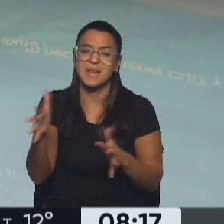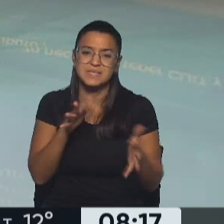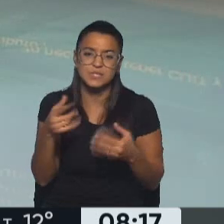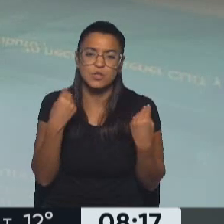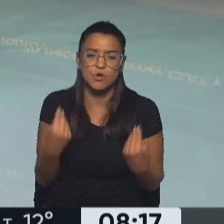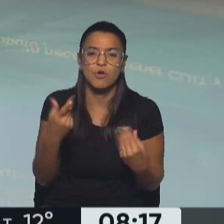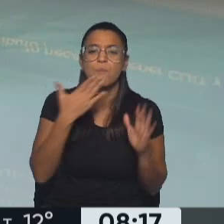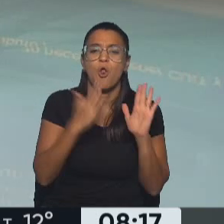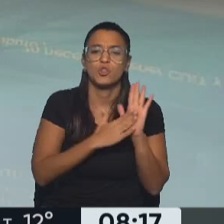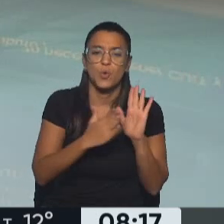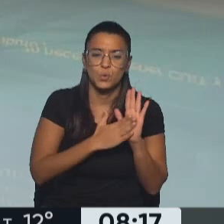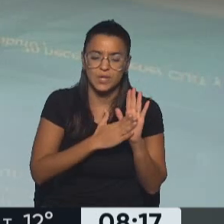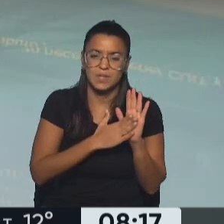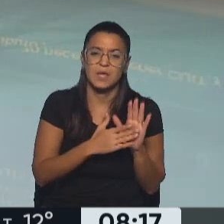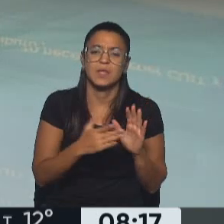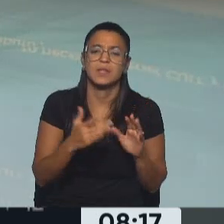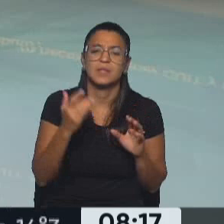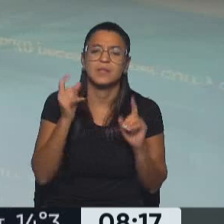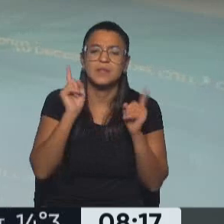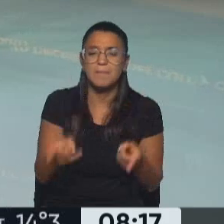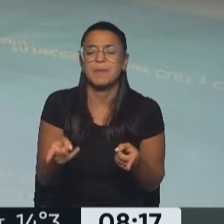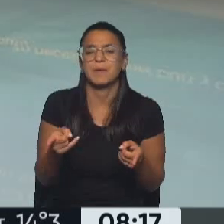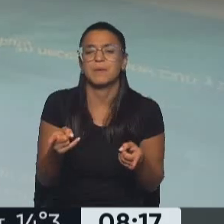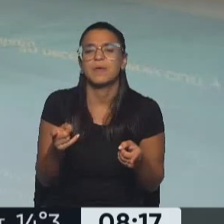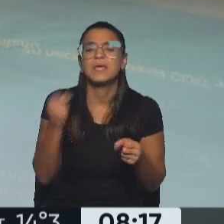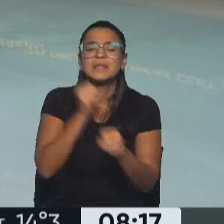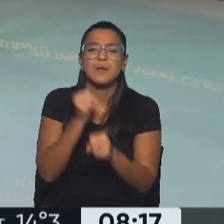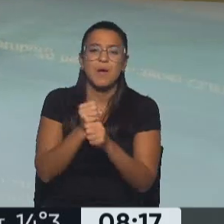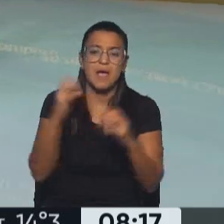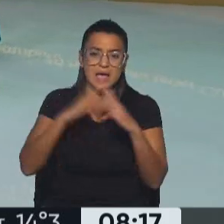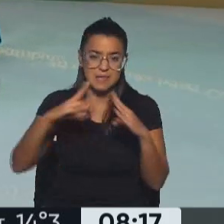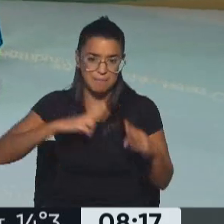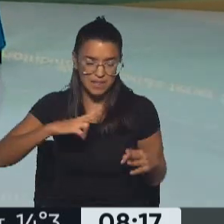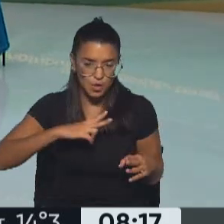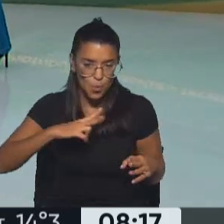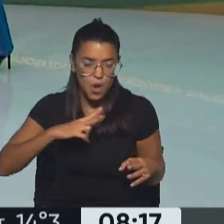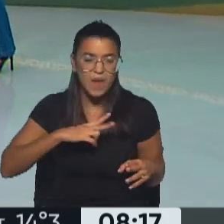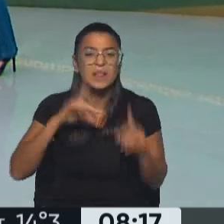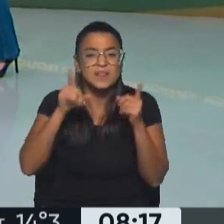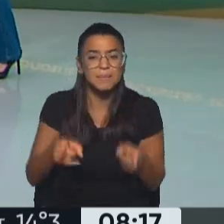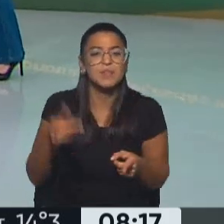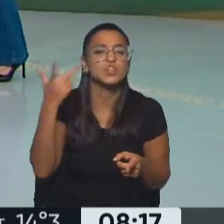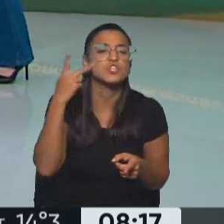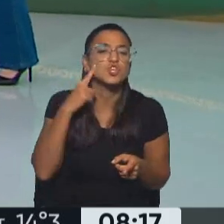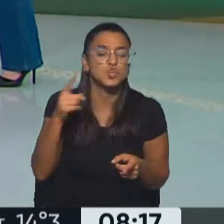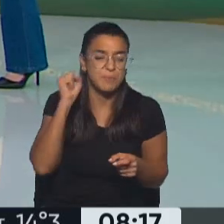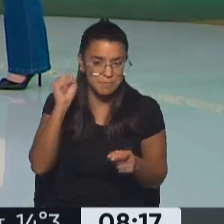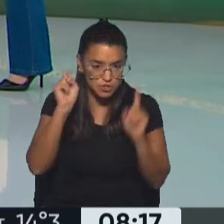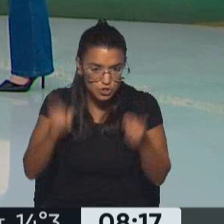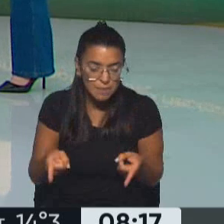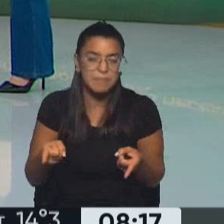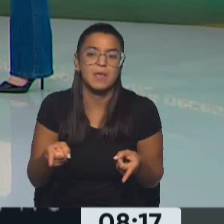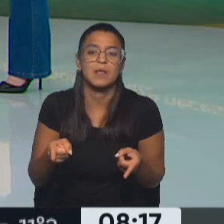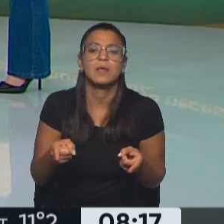caso de los monotributistas y las trabajadoras de casas particulares, también es 18 mil pesos y